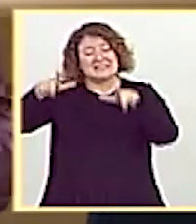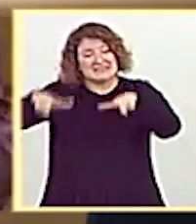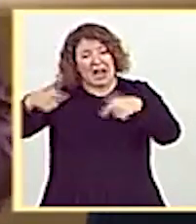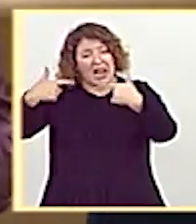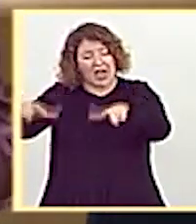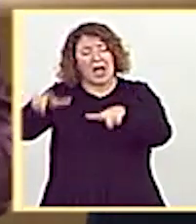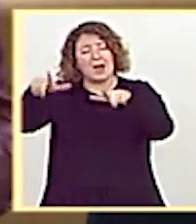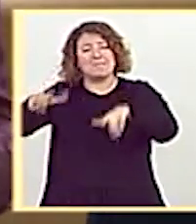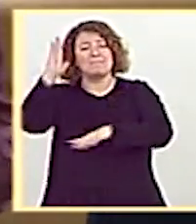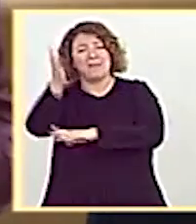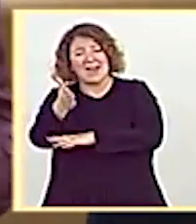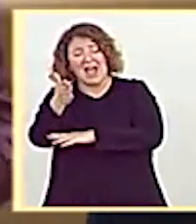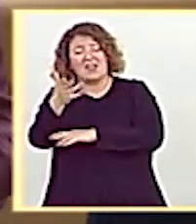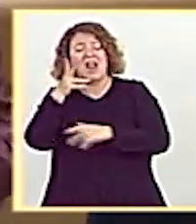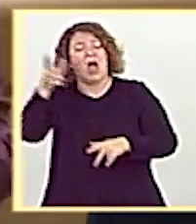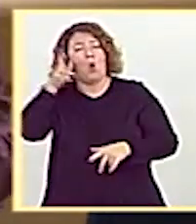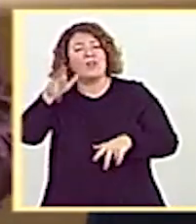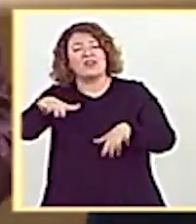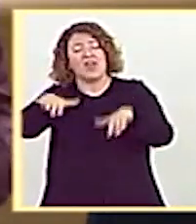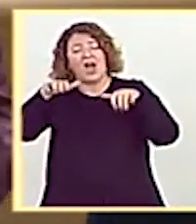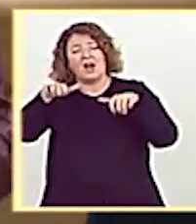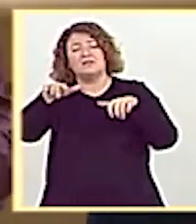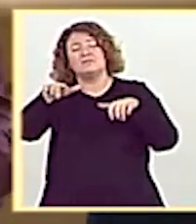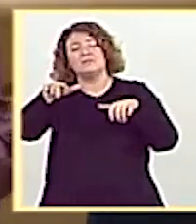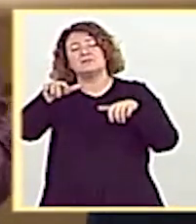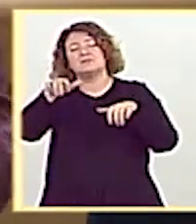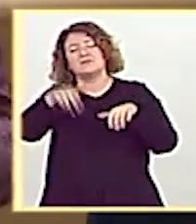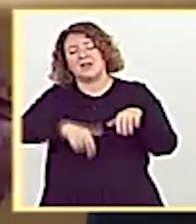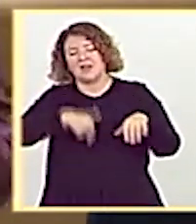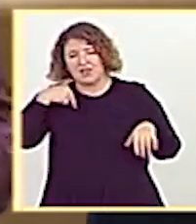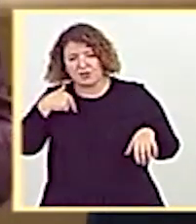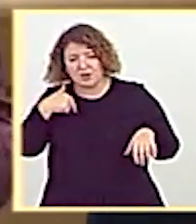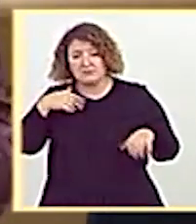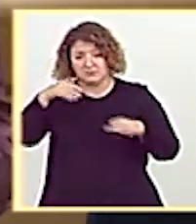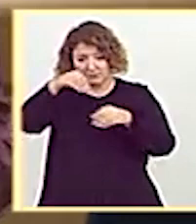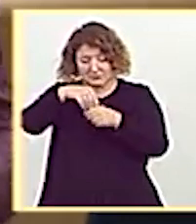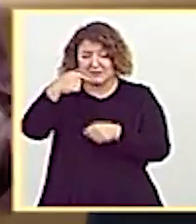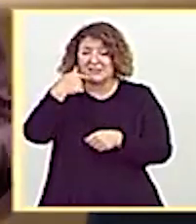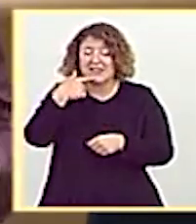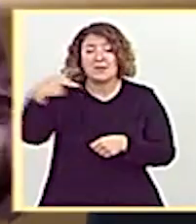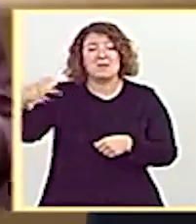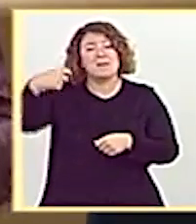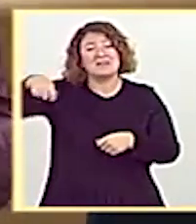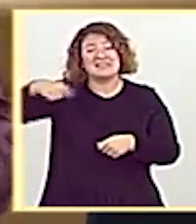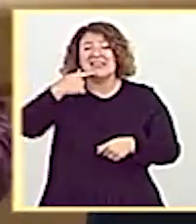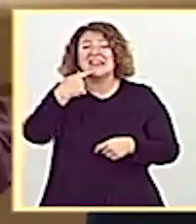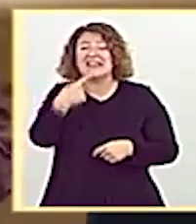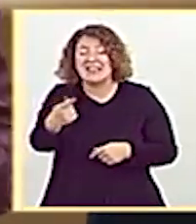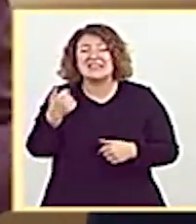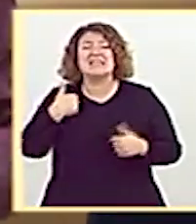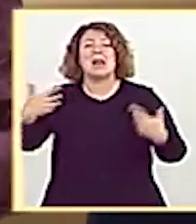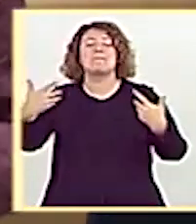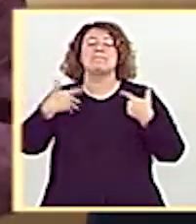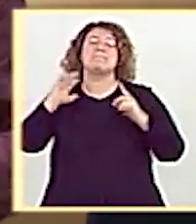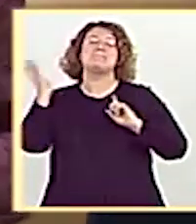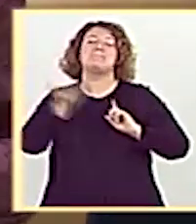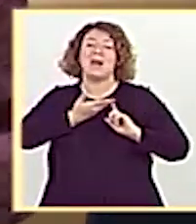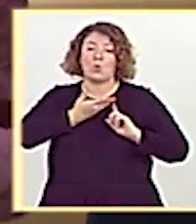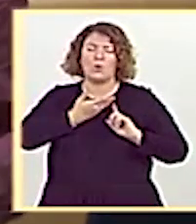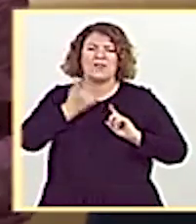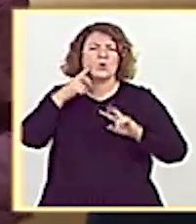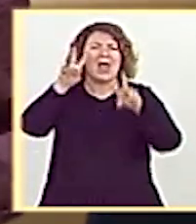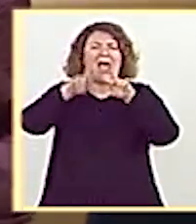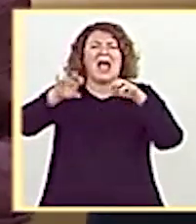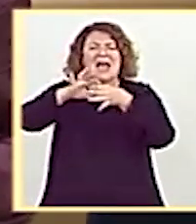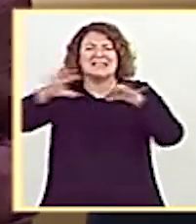que es la instancia superior al señor García Castellón, ha dicho claramente que el vicepresidente del Gobierno es el perjudicado en una trama criminal